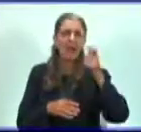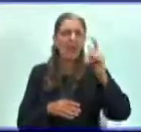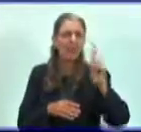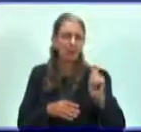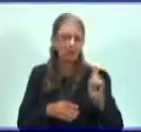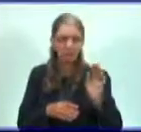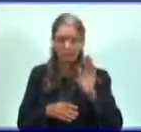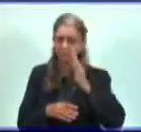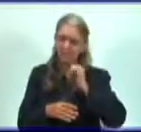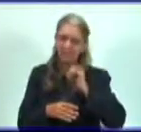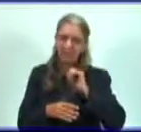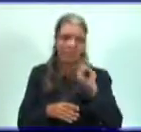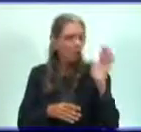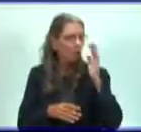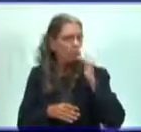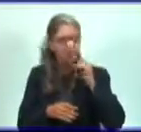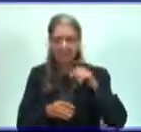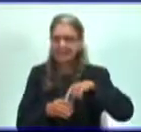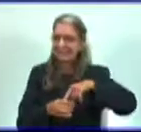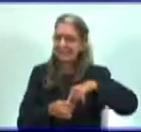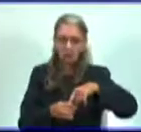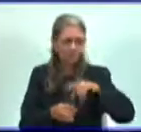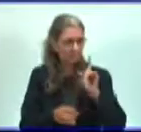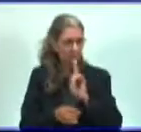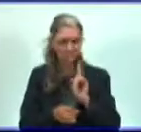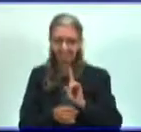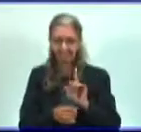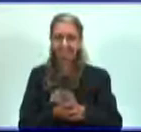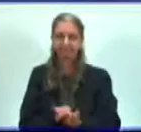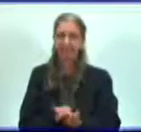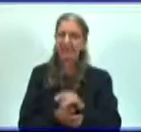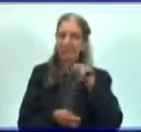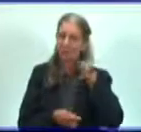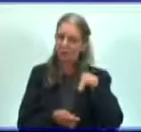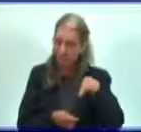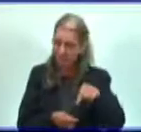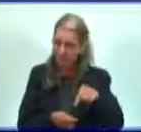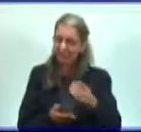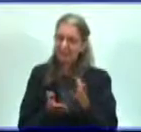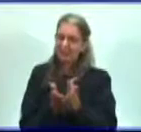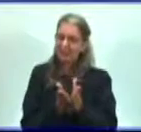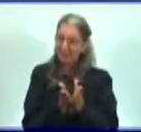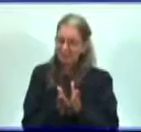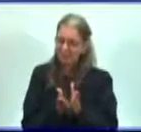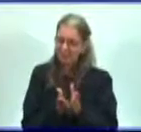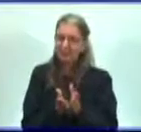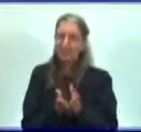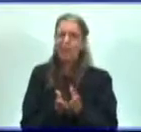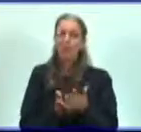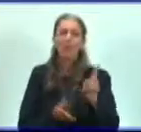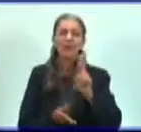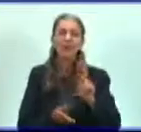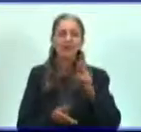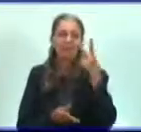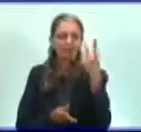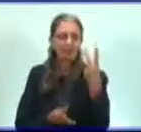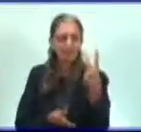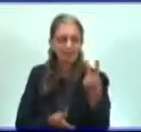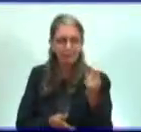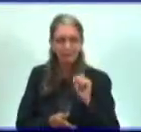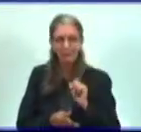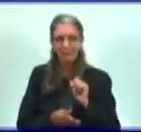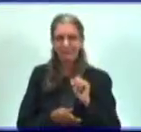nivel celular. Ahí está dirigido entonces el estudio de la unidad número 2, que se titula